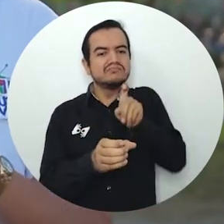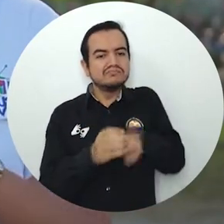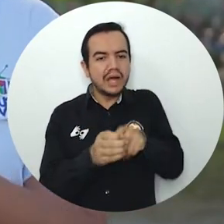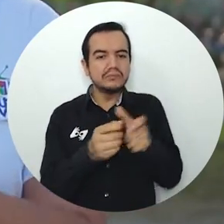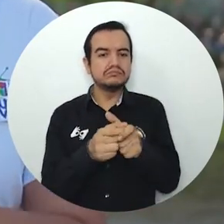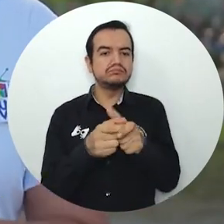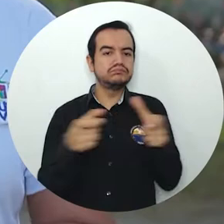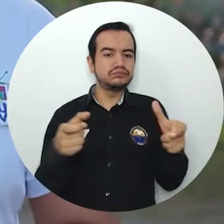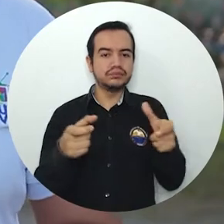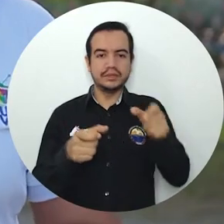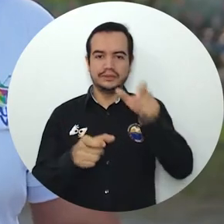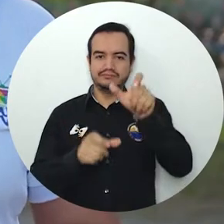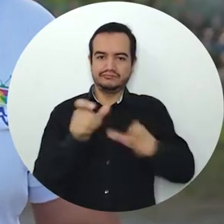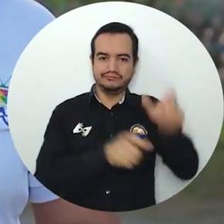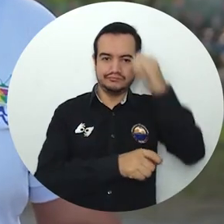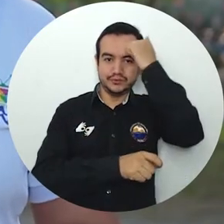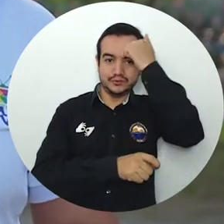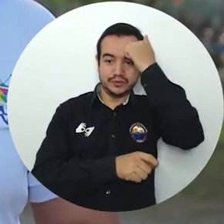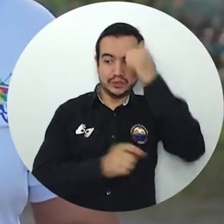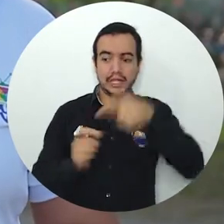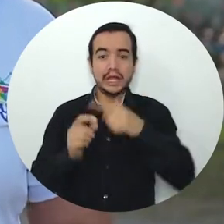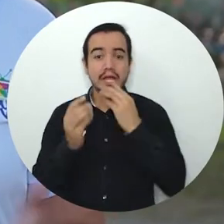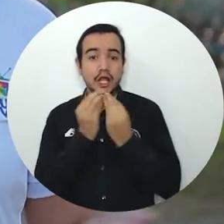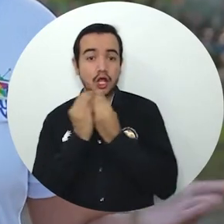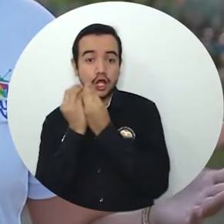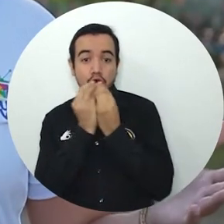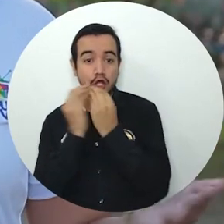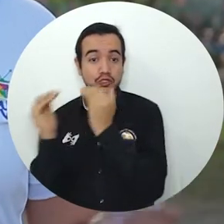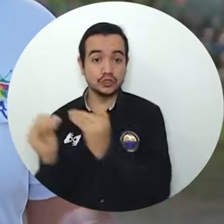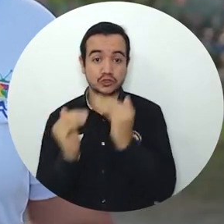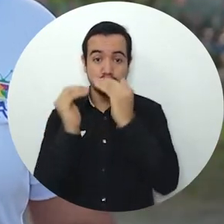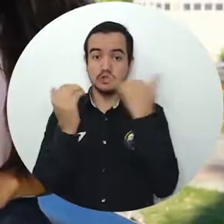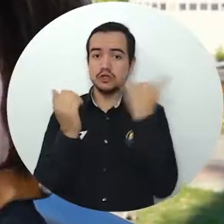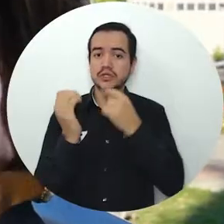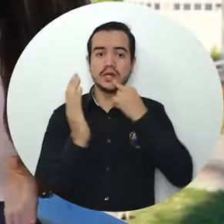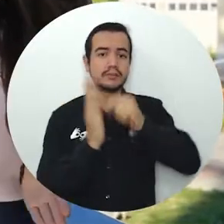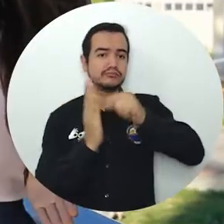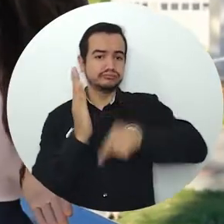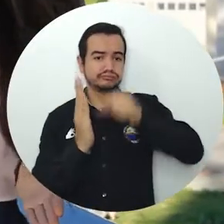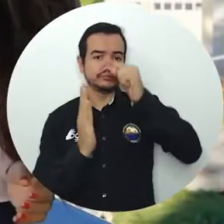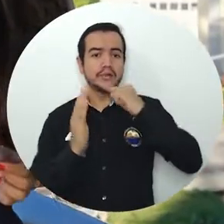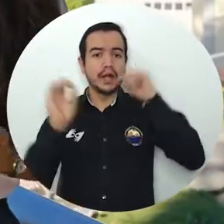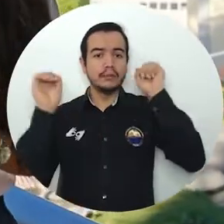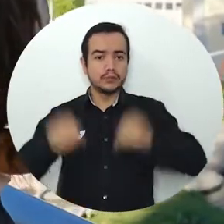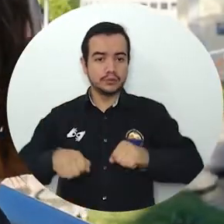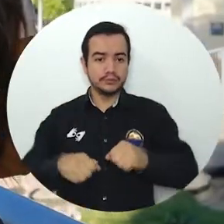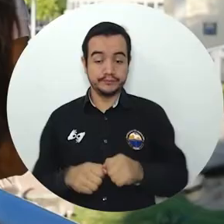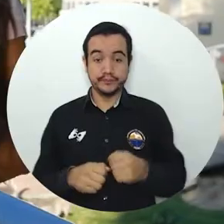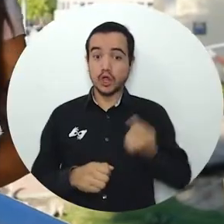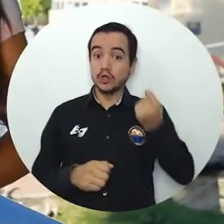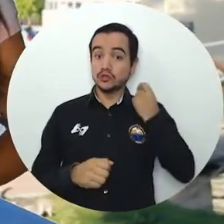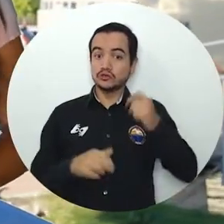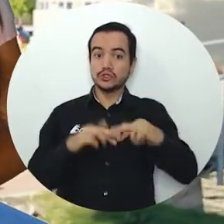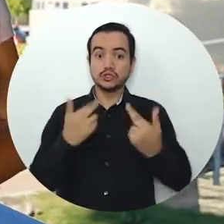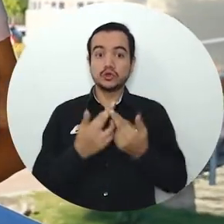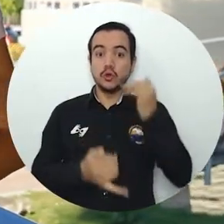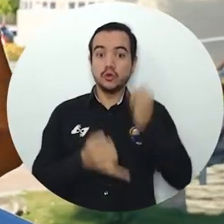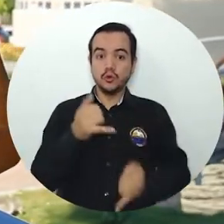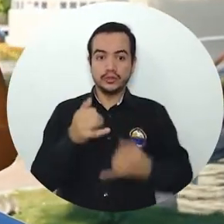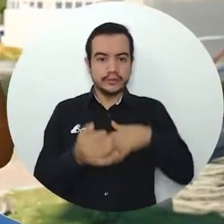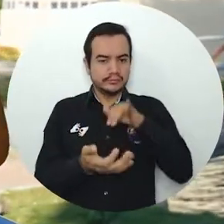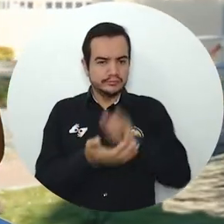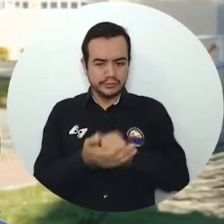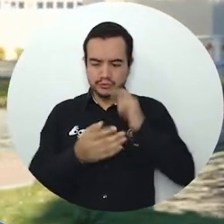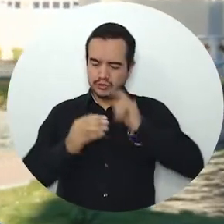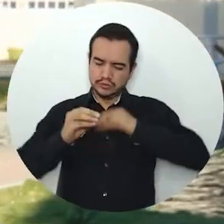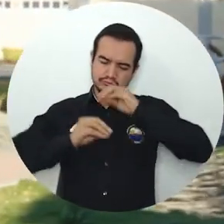fueron las decisiones aprobadas por el Consejo Superior de Uni Magdalena. En la última sesión del presente año, los consejeros